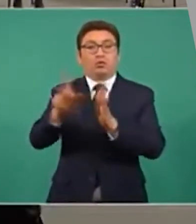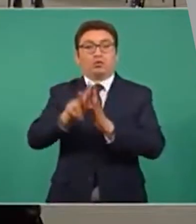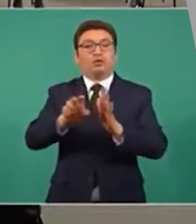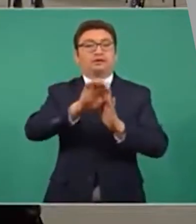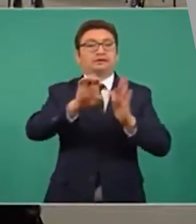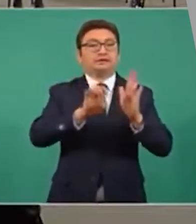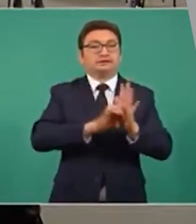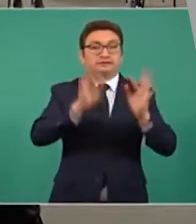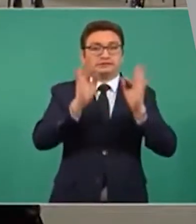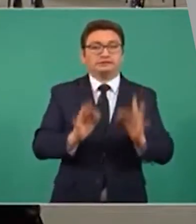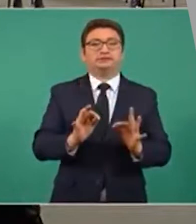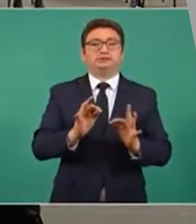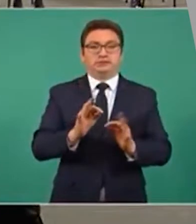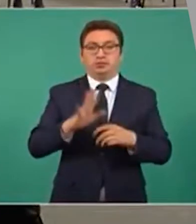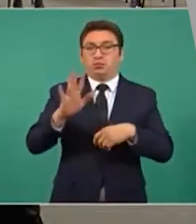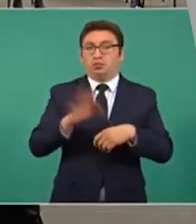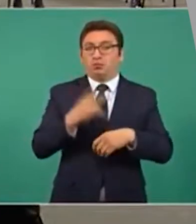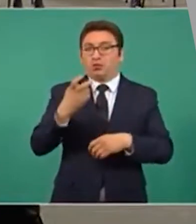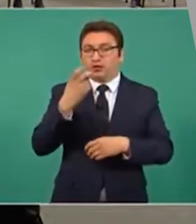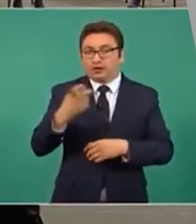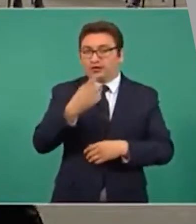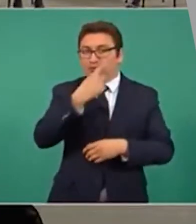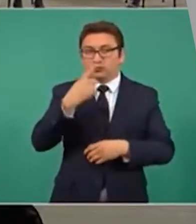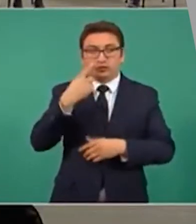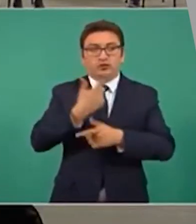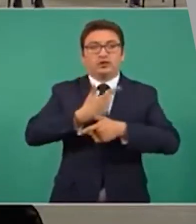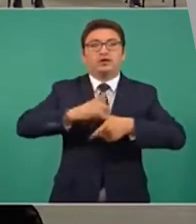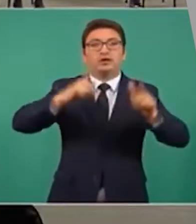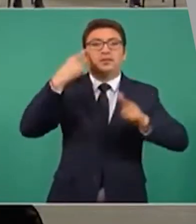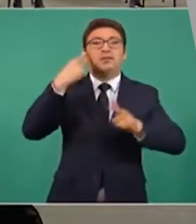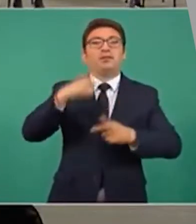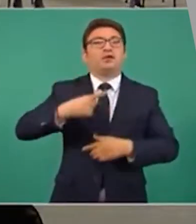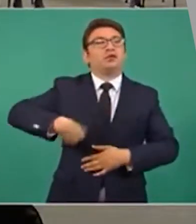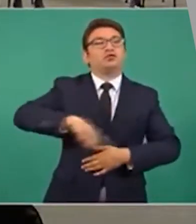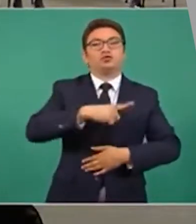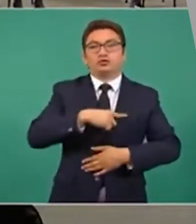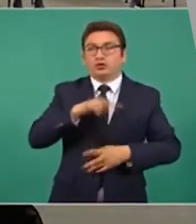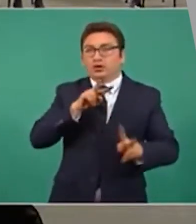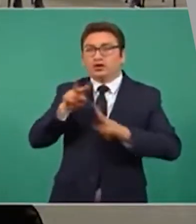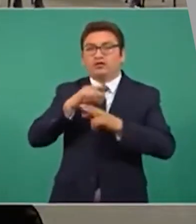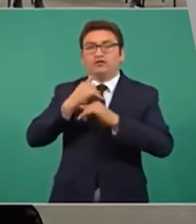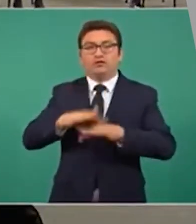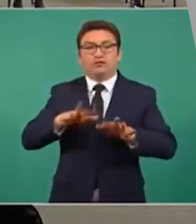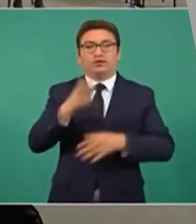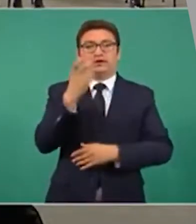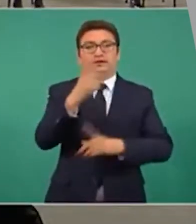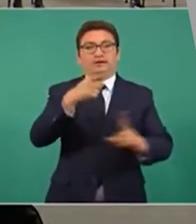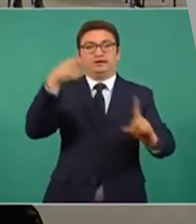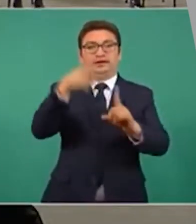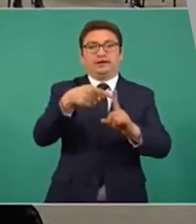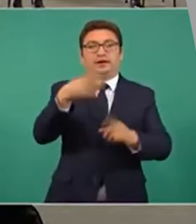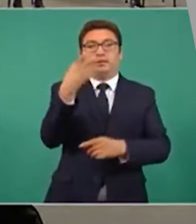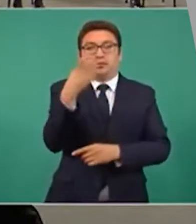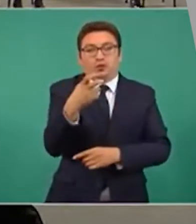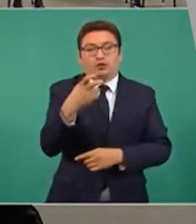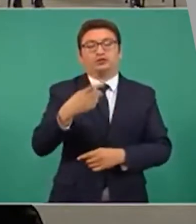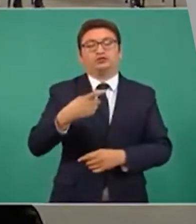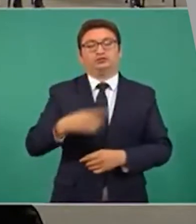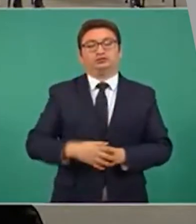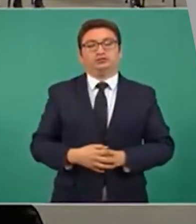por ser un baluarte de la democracia y de nuestras libertades. Ese es el objetivo de esta sección.